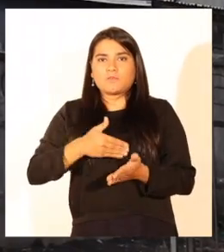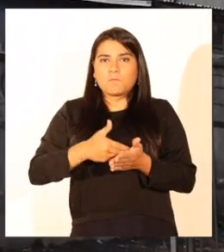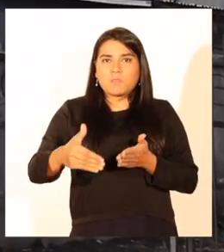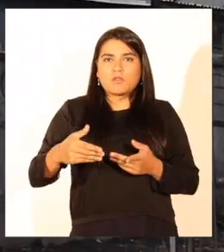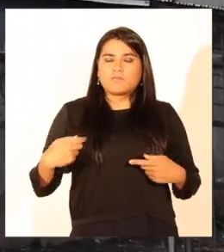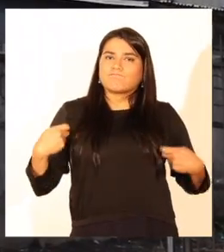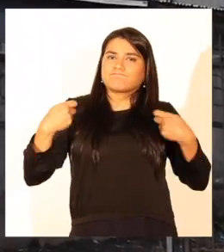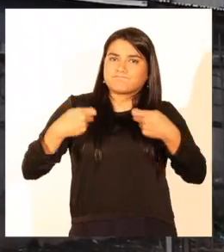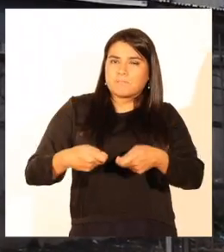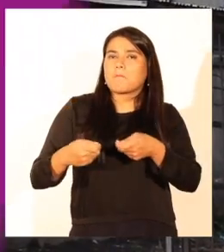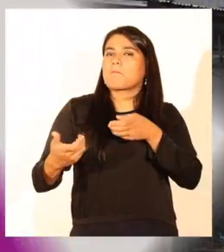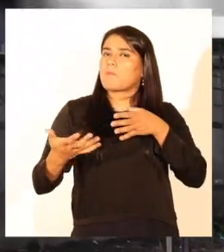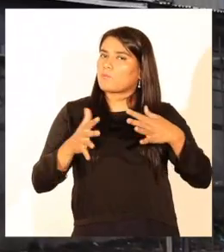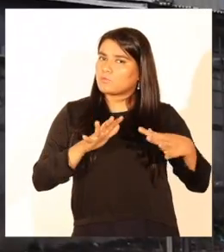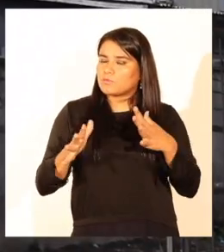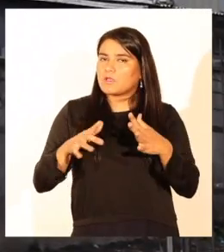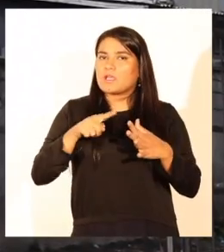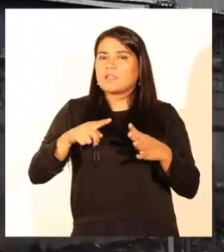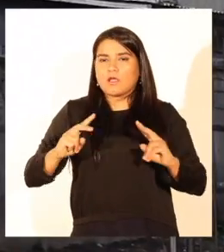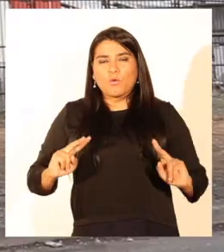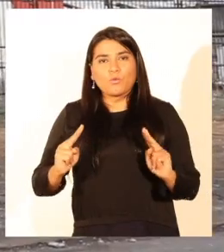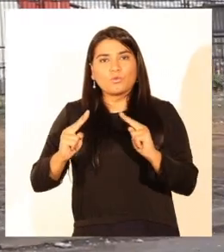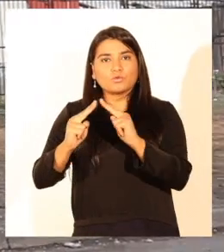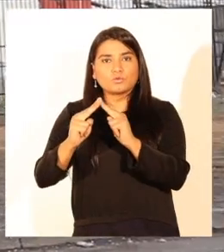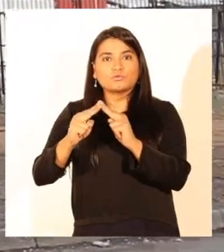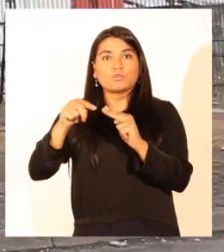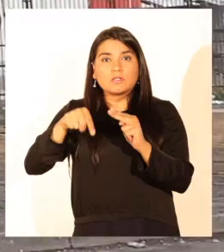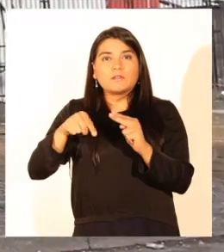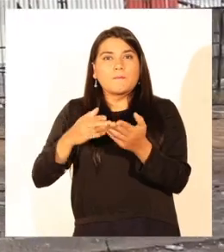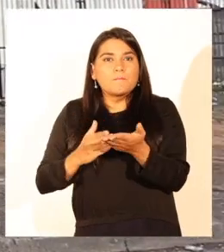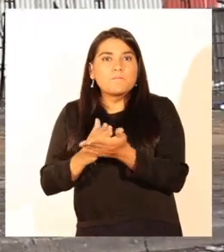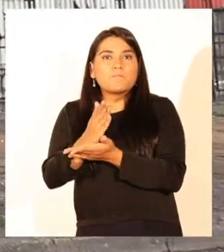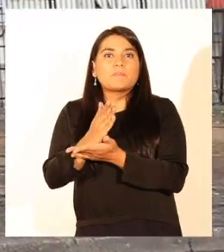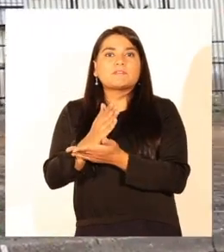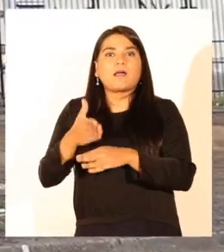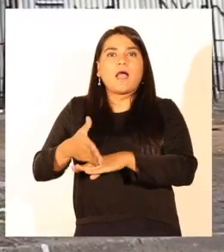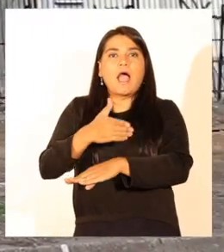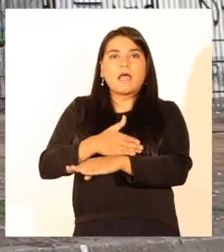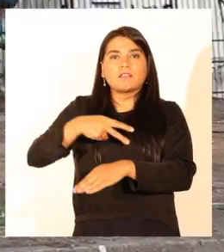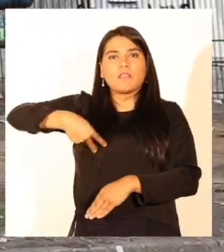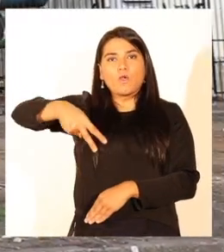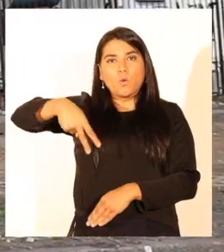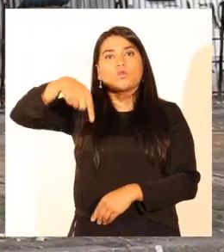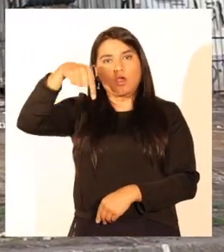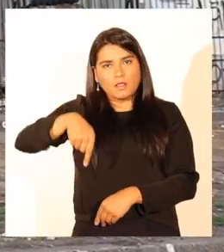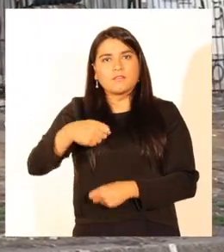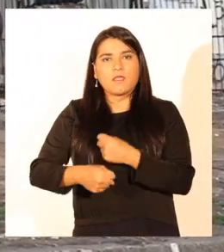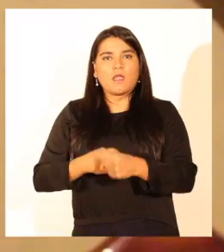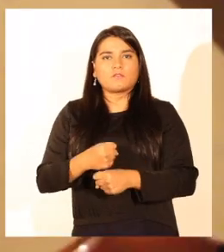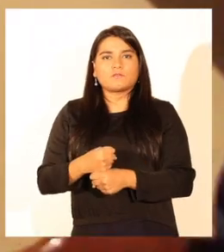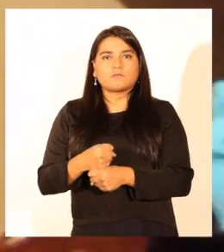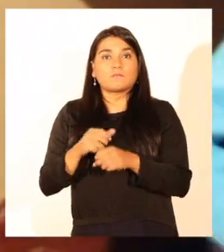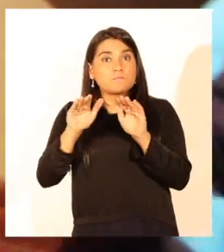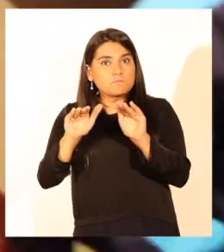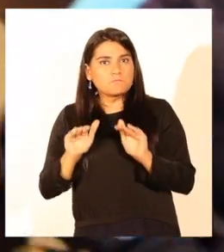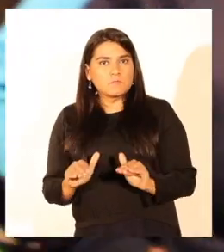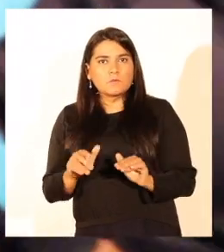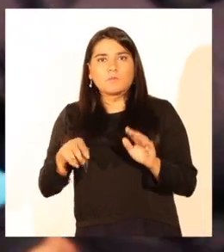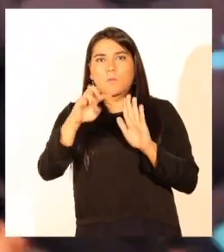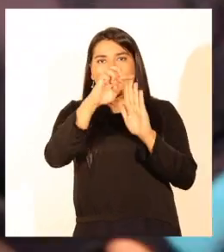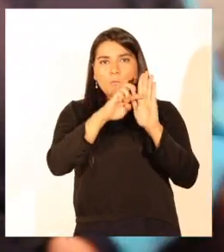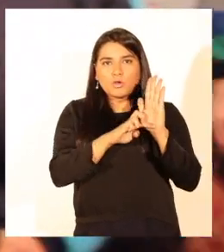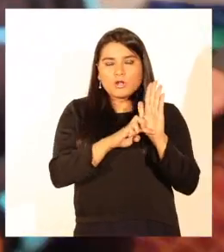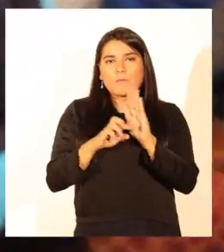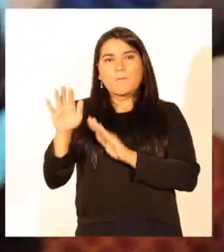aproximadamente, y cuya construcción está prevista iniciarse antes de junio de este año. Asimismo, los